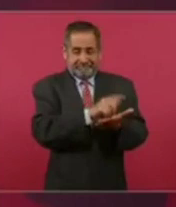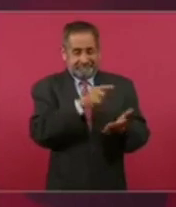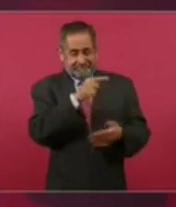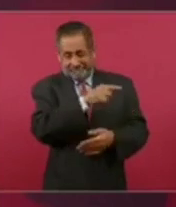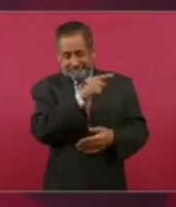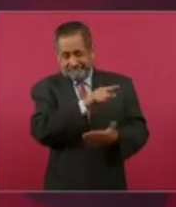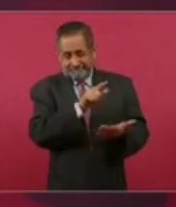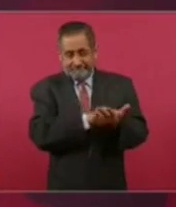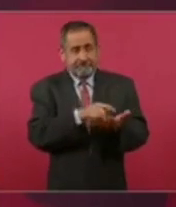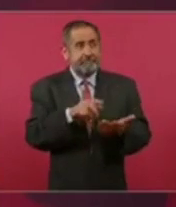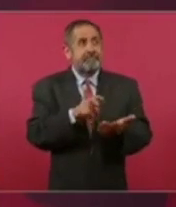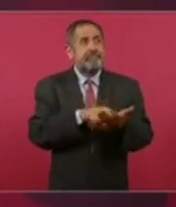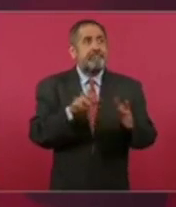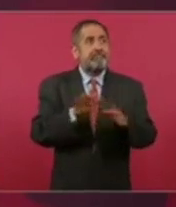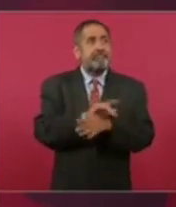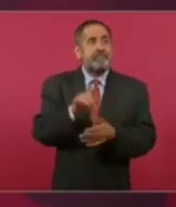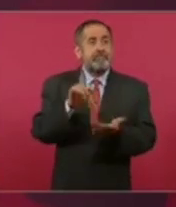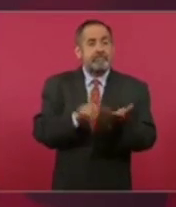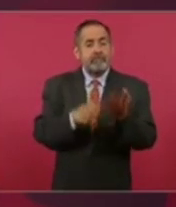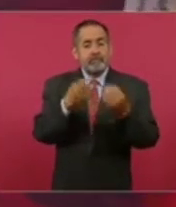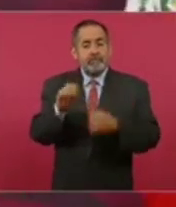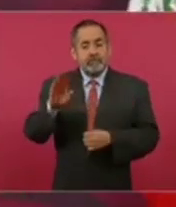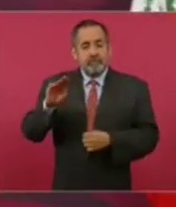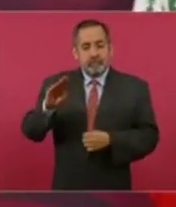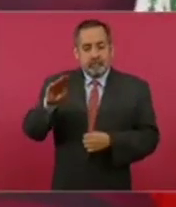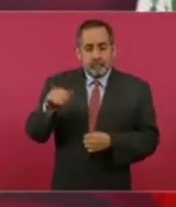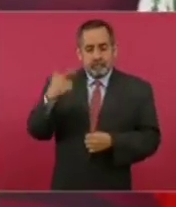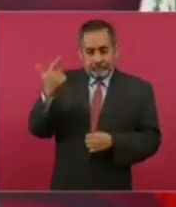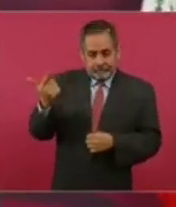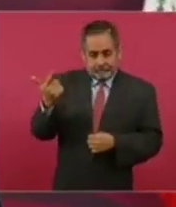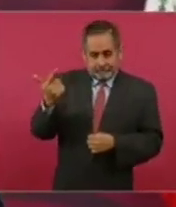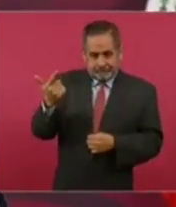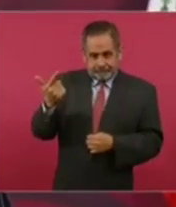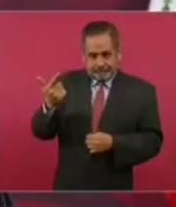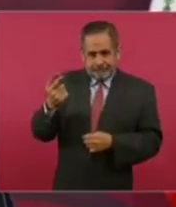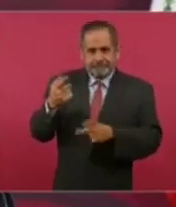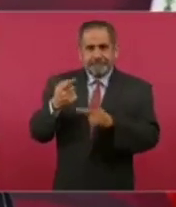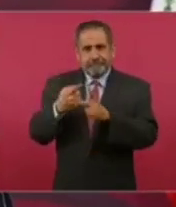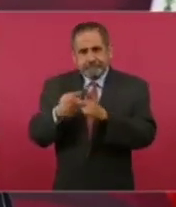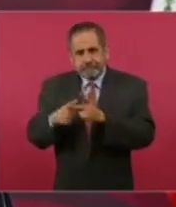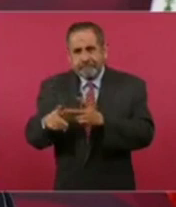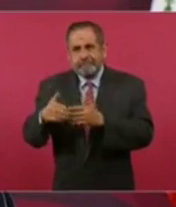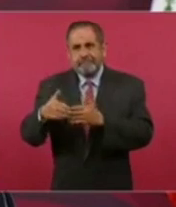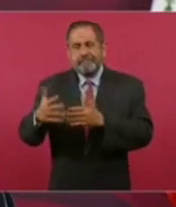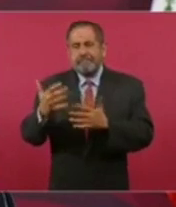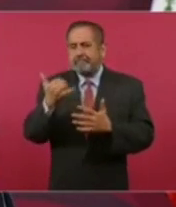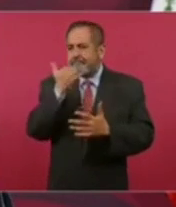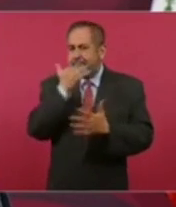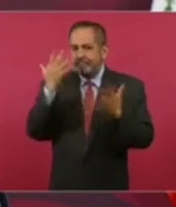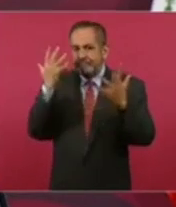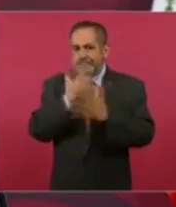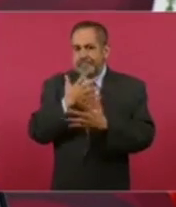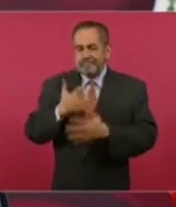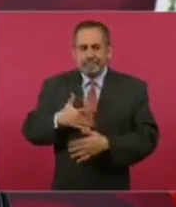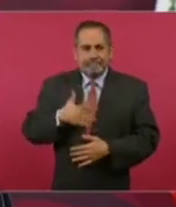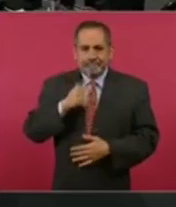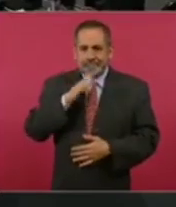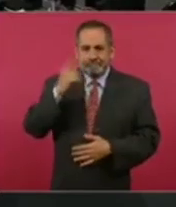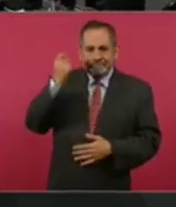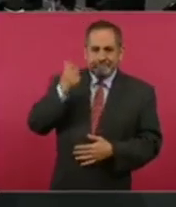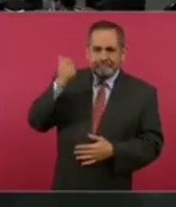es de 1997 y va a llevar tiempo. Ya está empezando a sentirse,